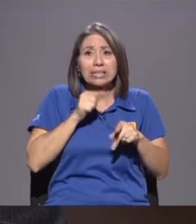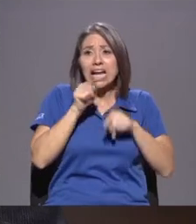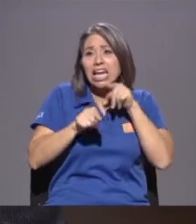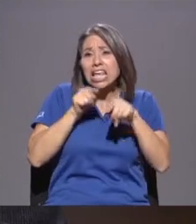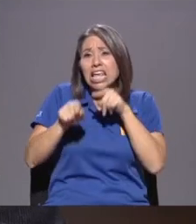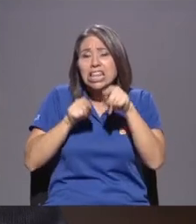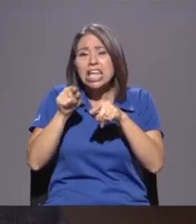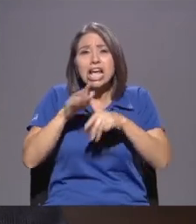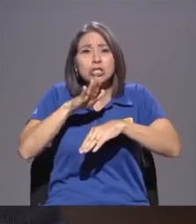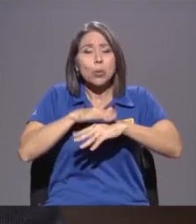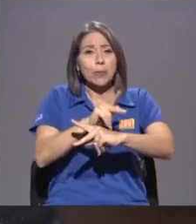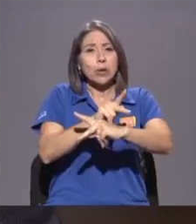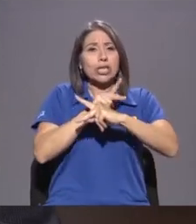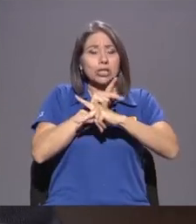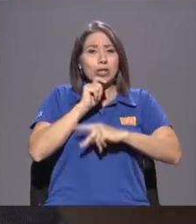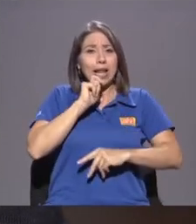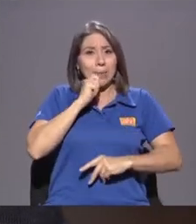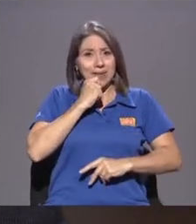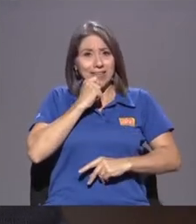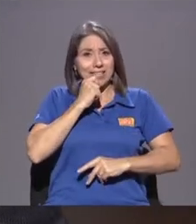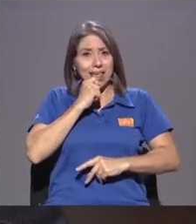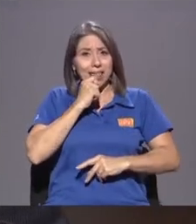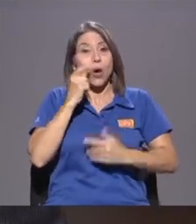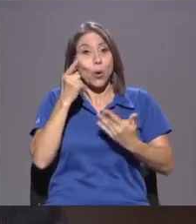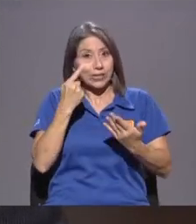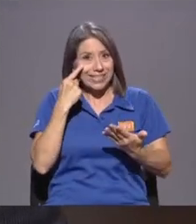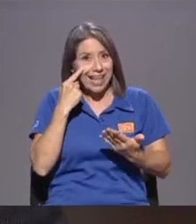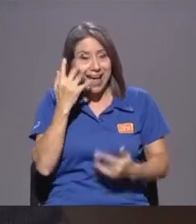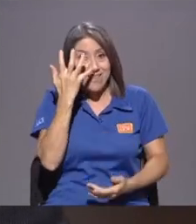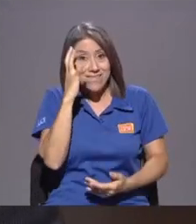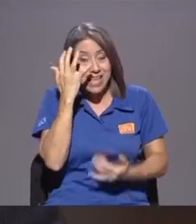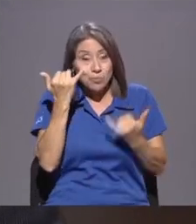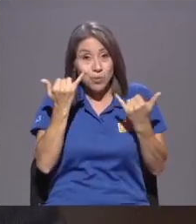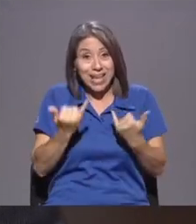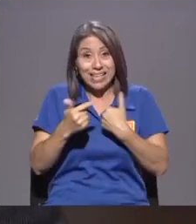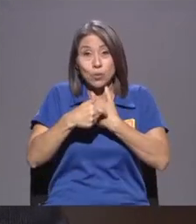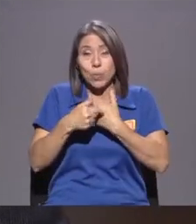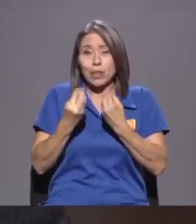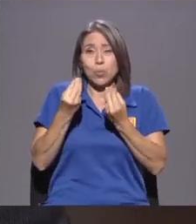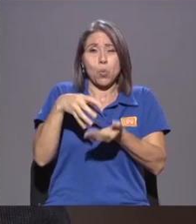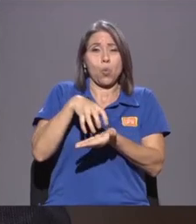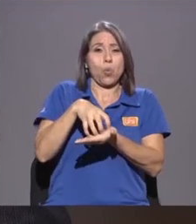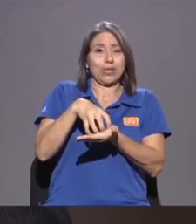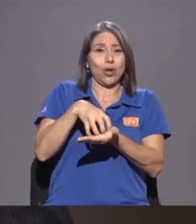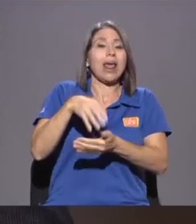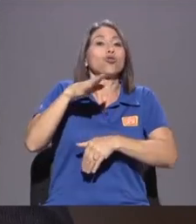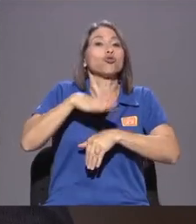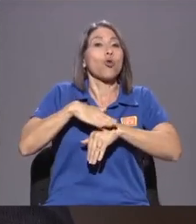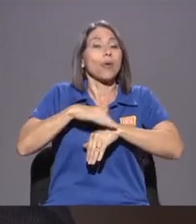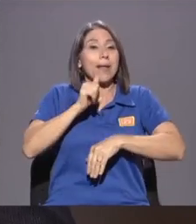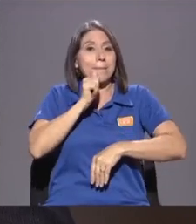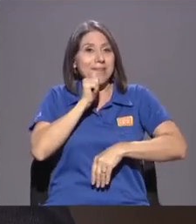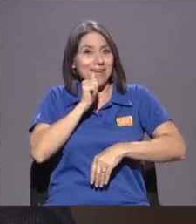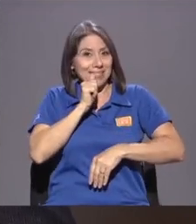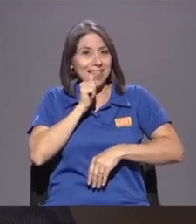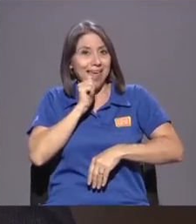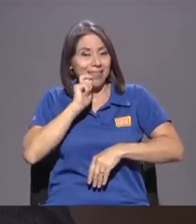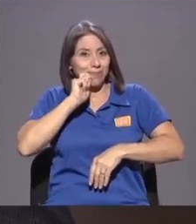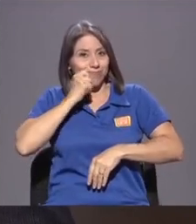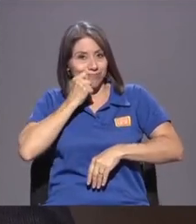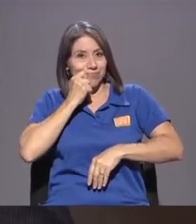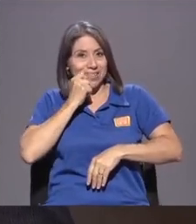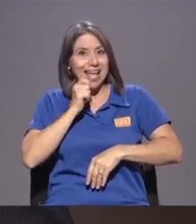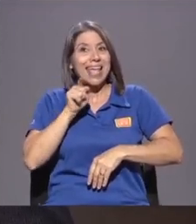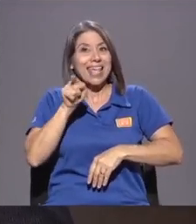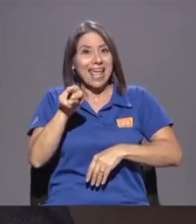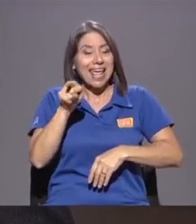Protección De La Privacidad O sea Facebook Que Está En Estos Momentos Siendo Muy Cuestionado Acerca De La Privacidad Que Tiene